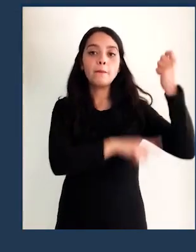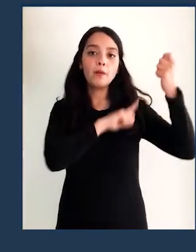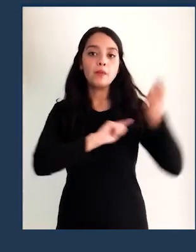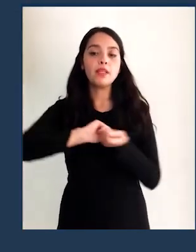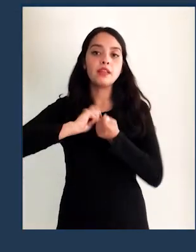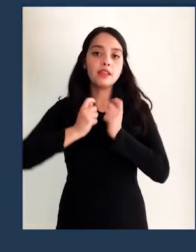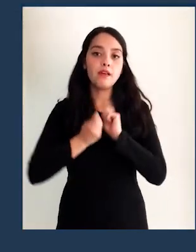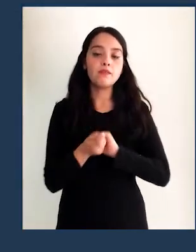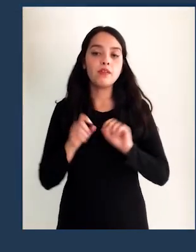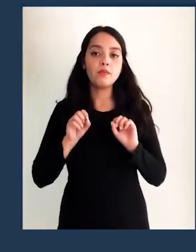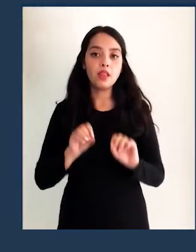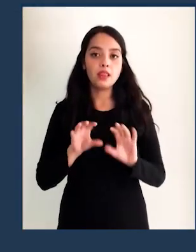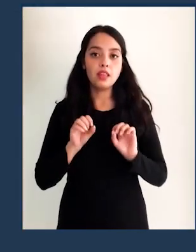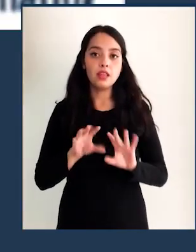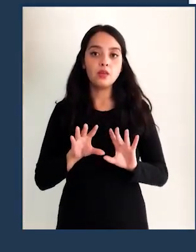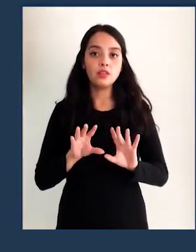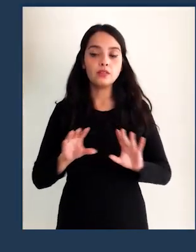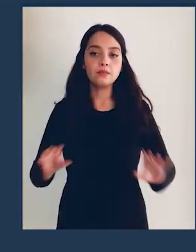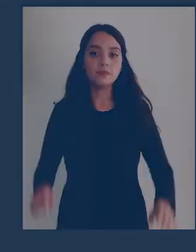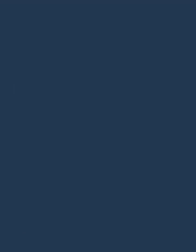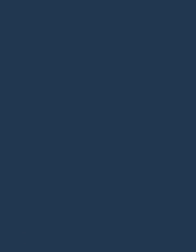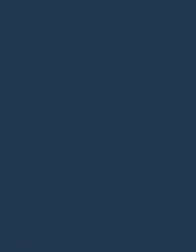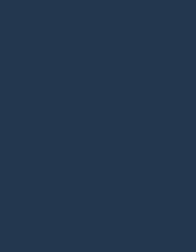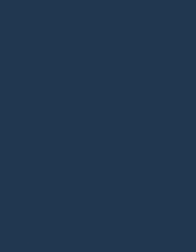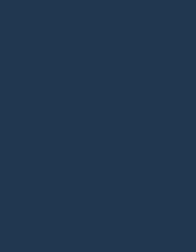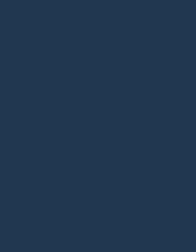Educación, el poder transformador de la educación.